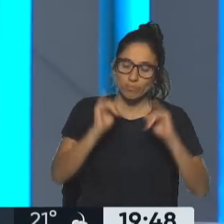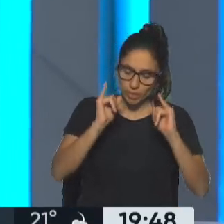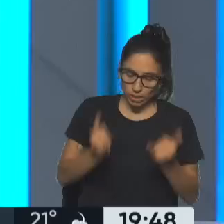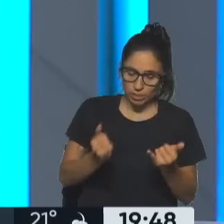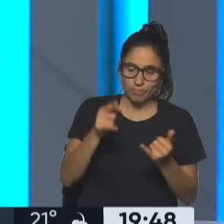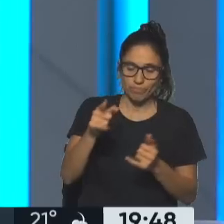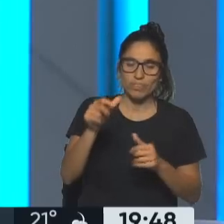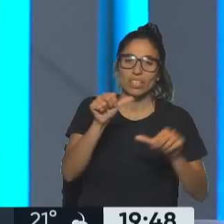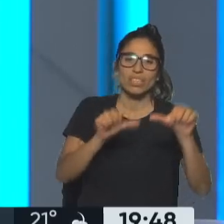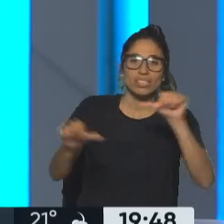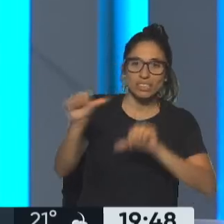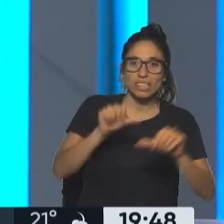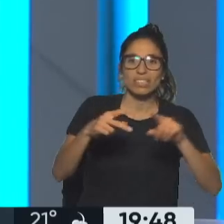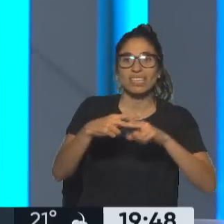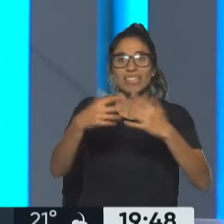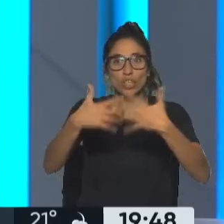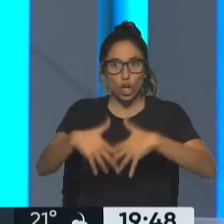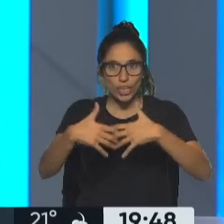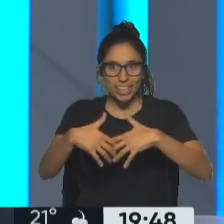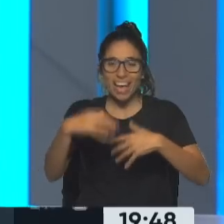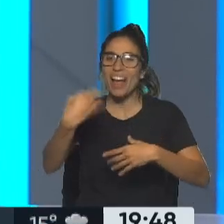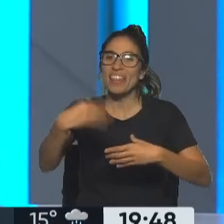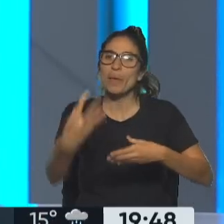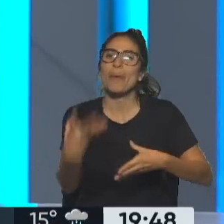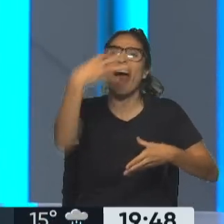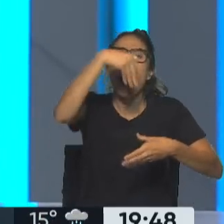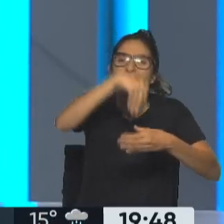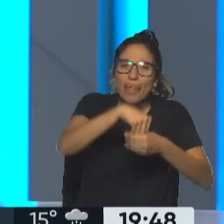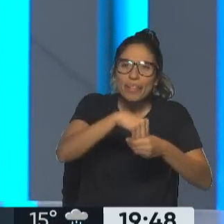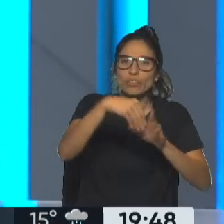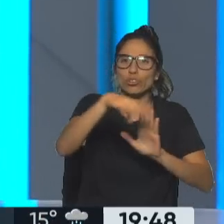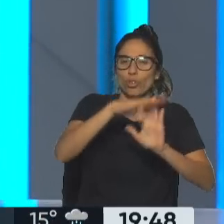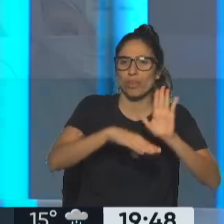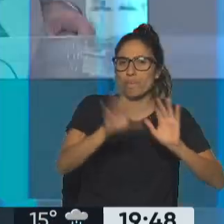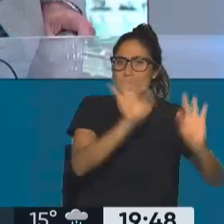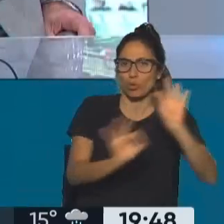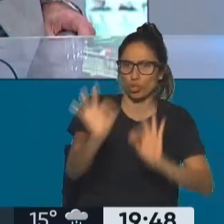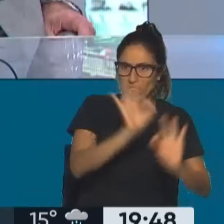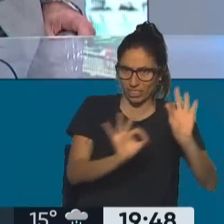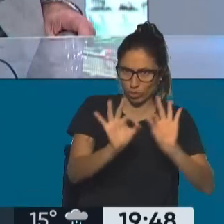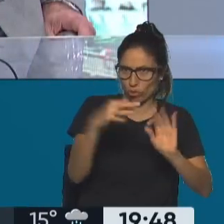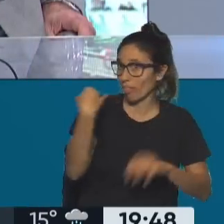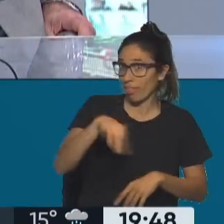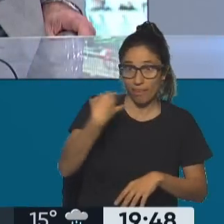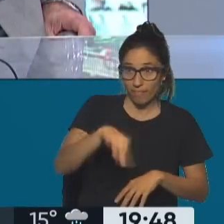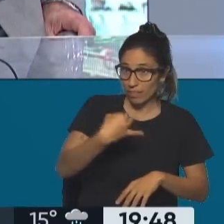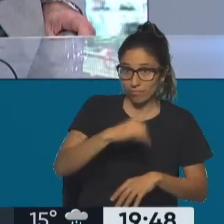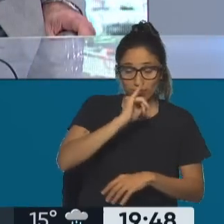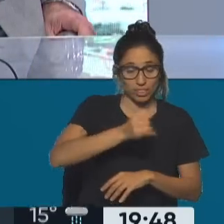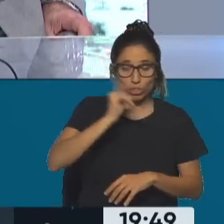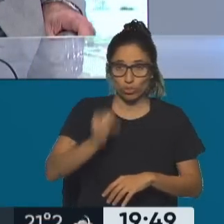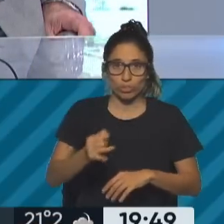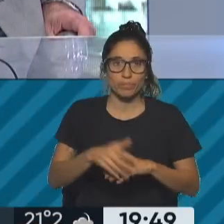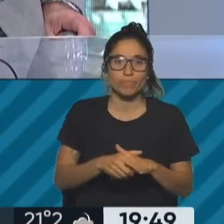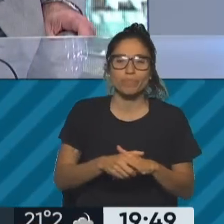programa, y vuelvo a esa palabra, porque ayer Cristina la usó con centralidad en su carta. Quería preguntarte qué piensas de esa idea, pero un poco más allá,